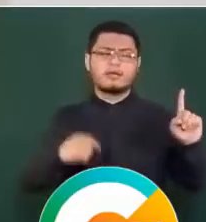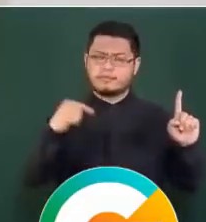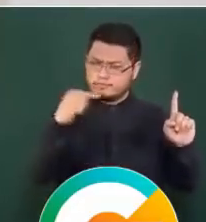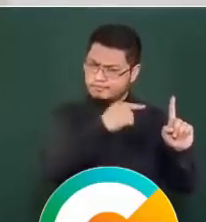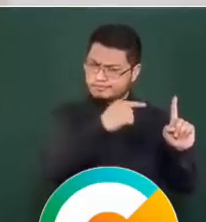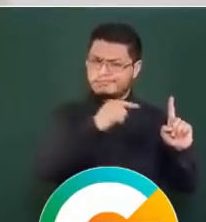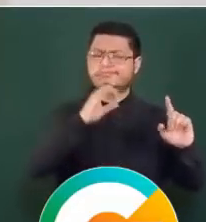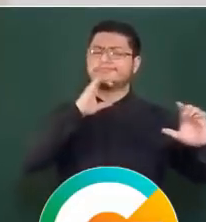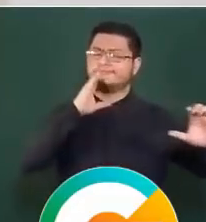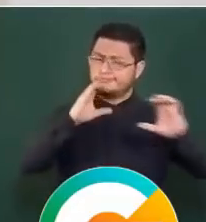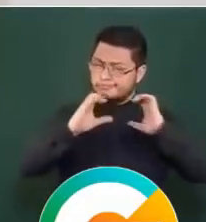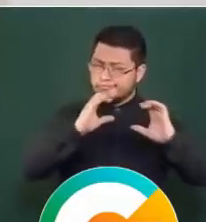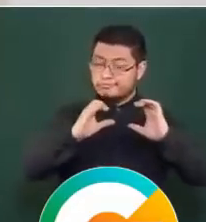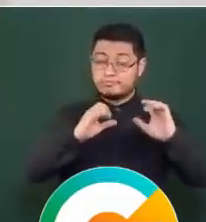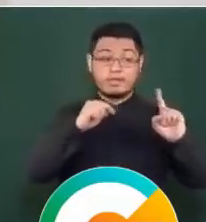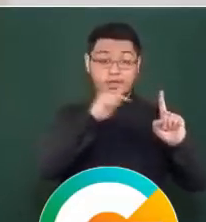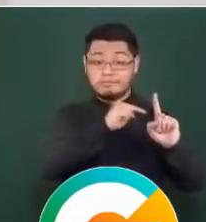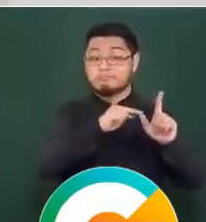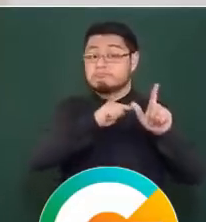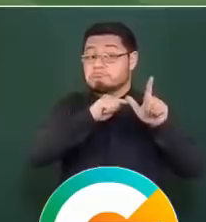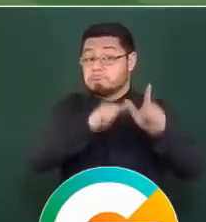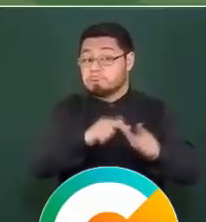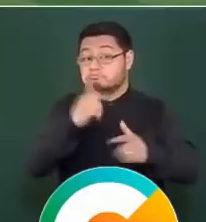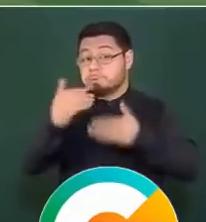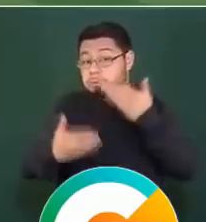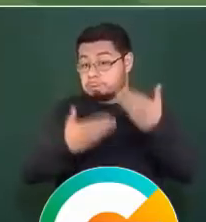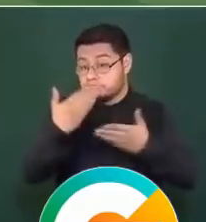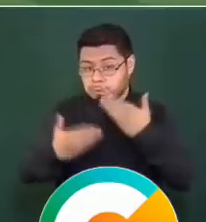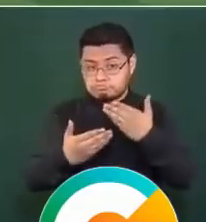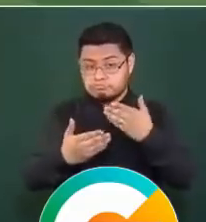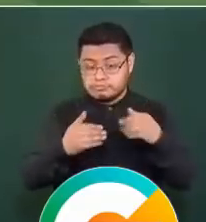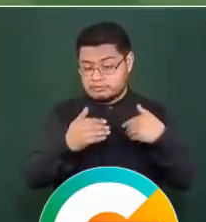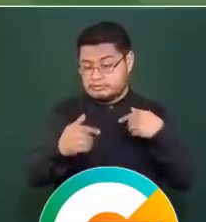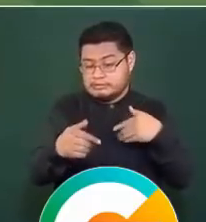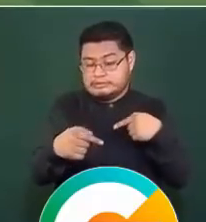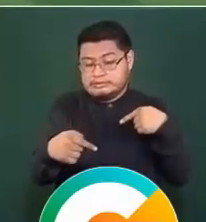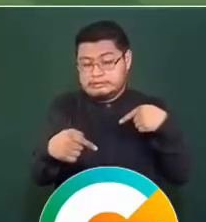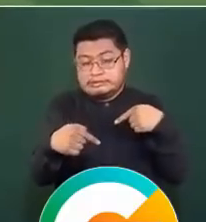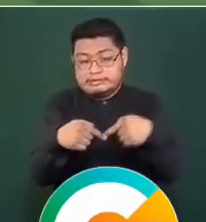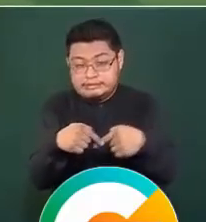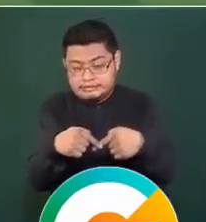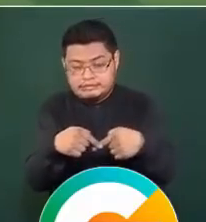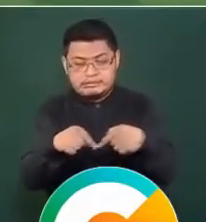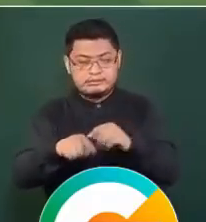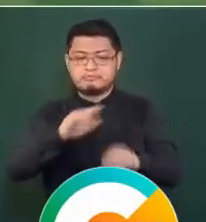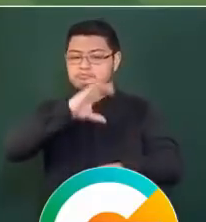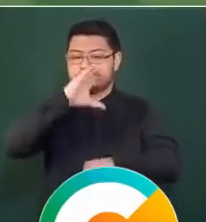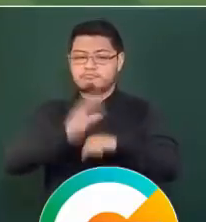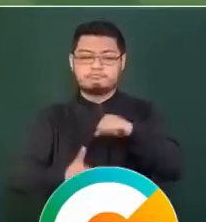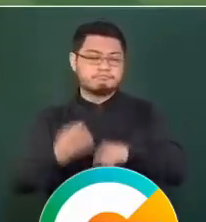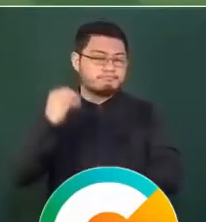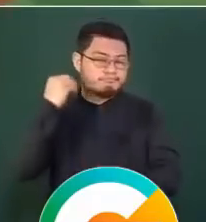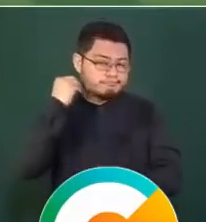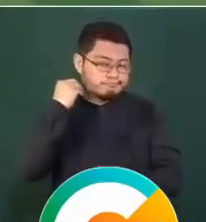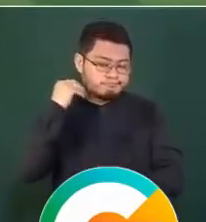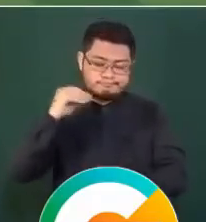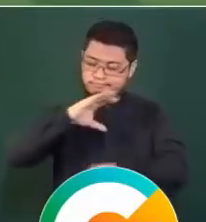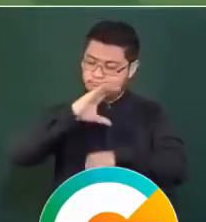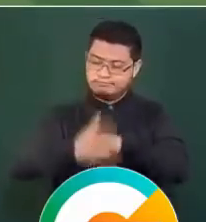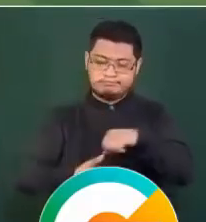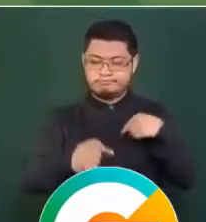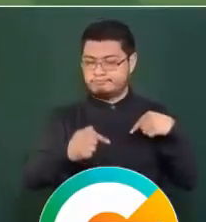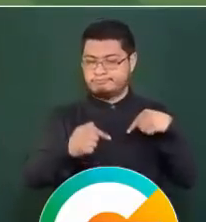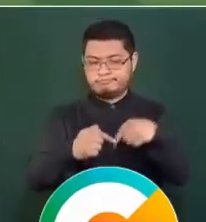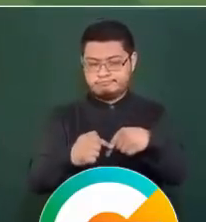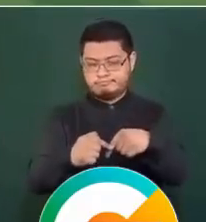ha seguido estudiando y está por concluir ese estudiante de la carrera de Derecho. Entonces, es